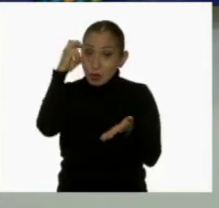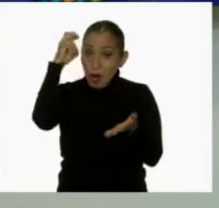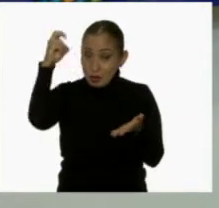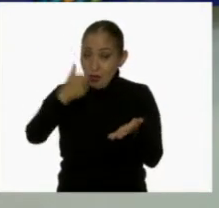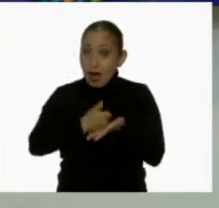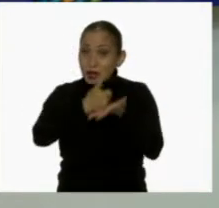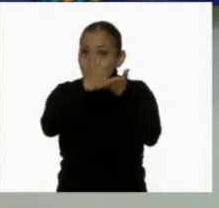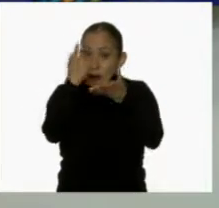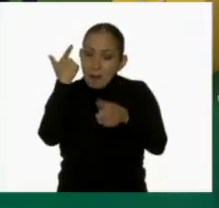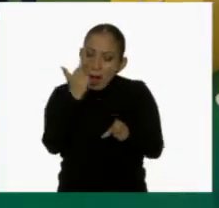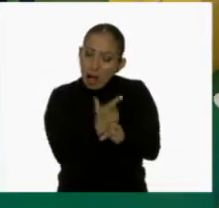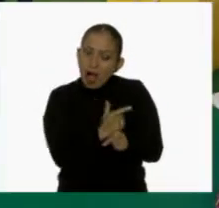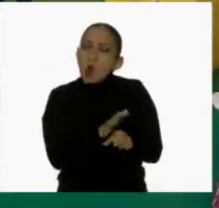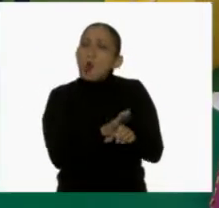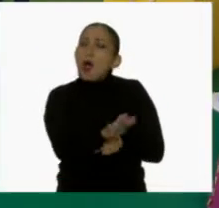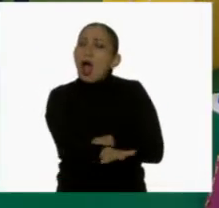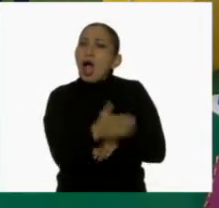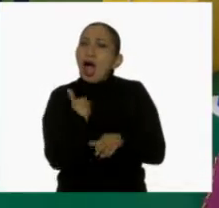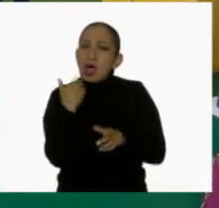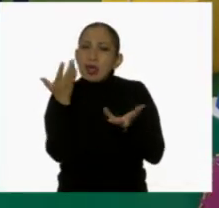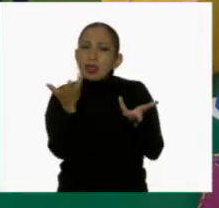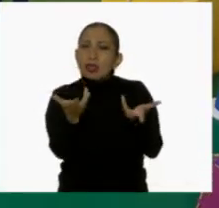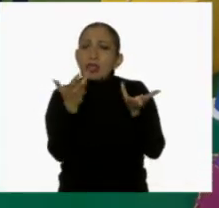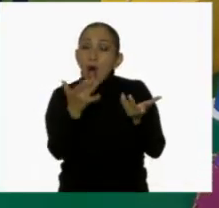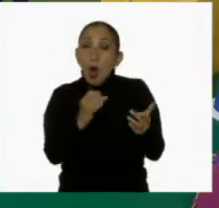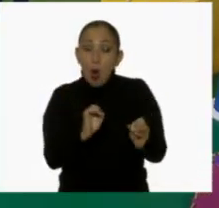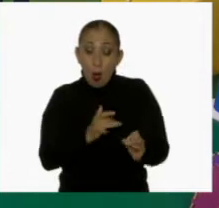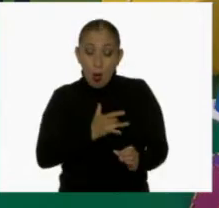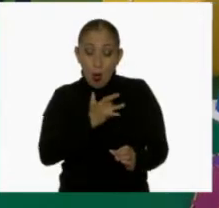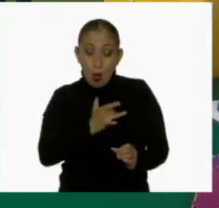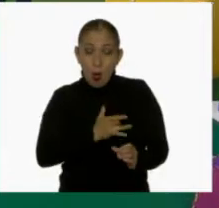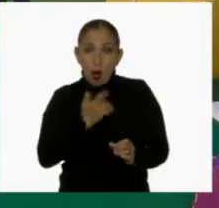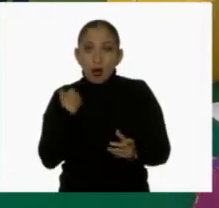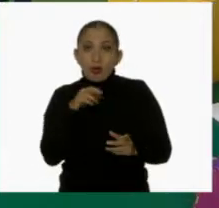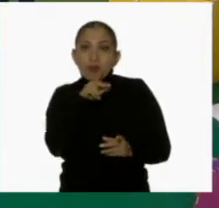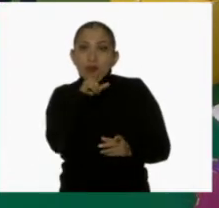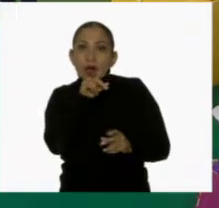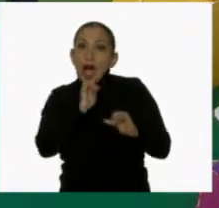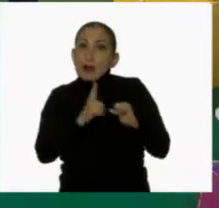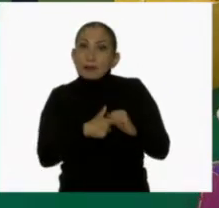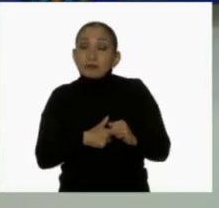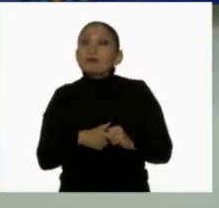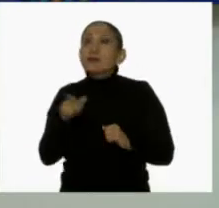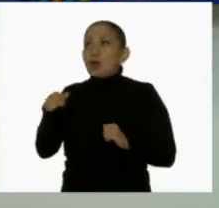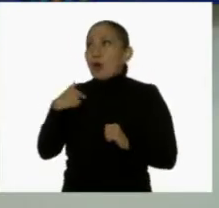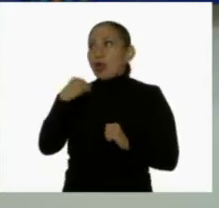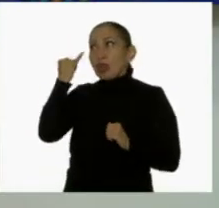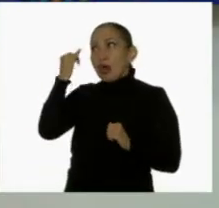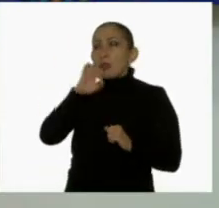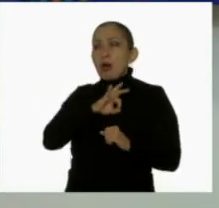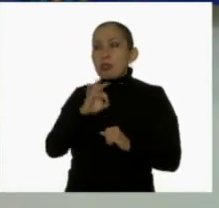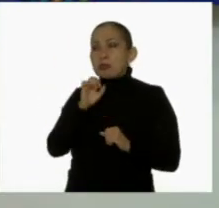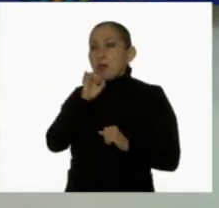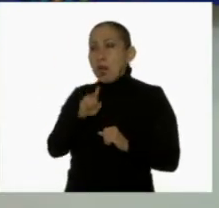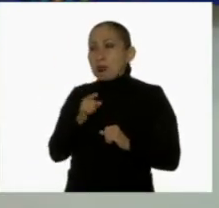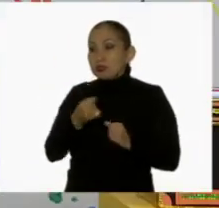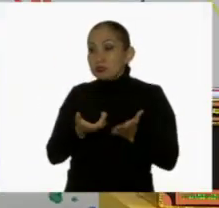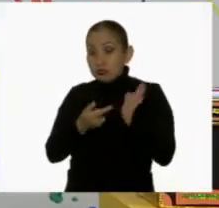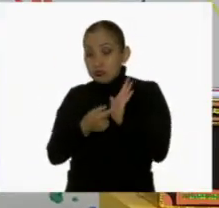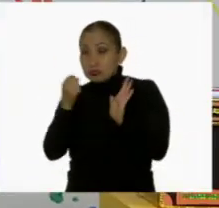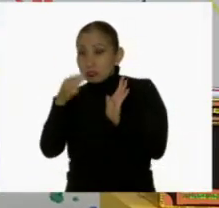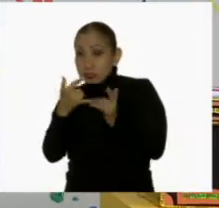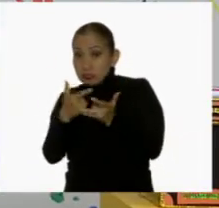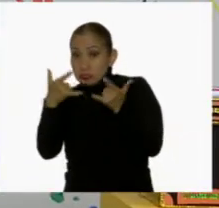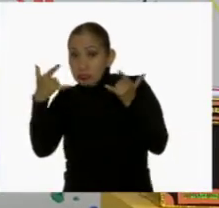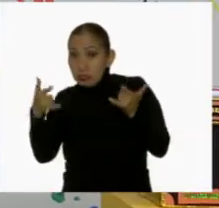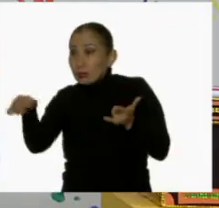servir para identificar cuáles son nuestros deseos o incluso también nuestras preocupaciones. Y se me ocurre que podríamos también compartir esas